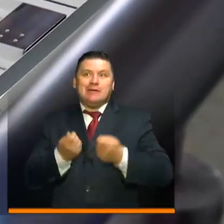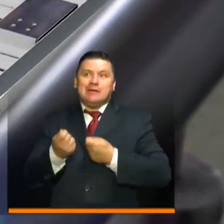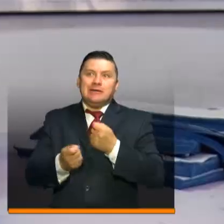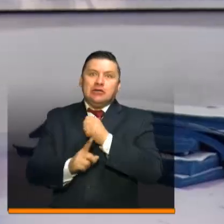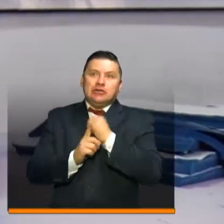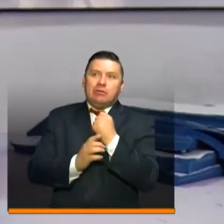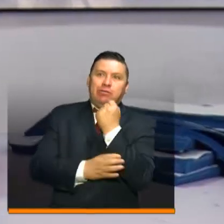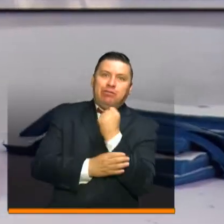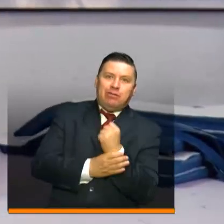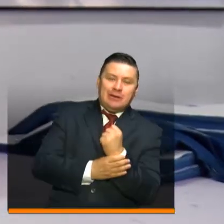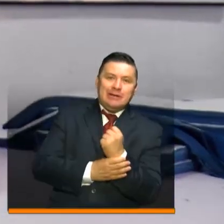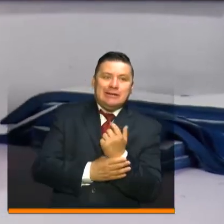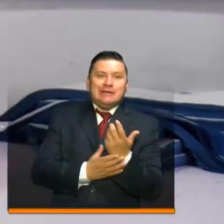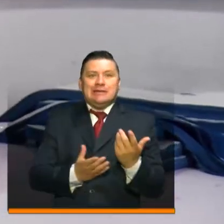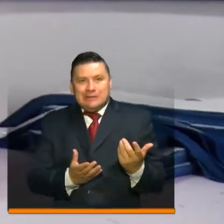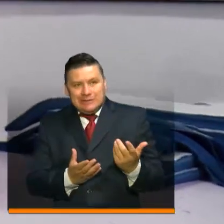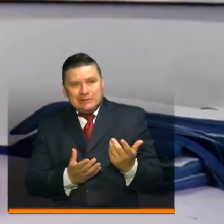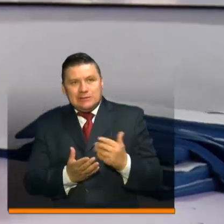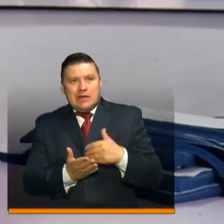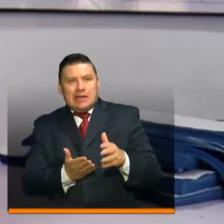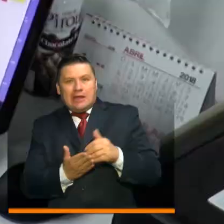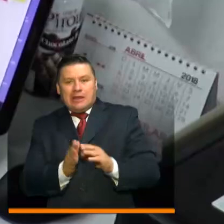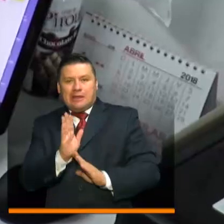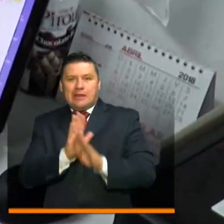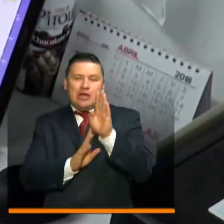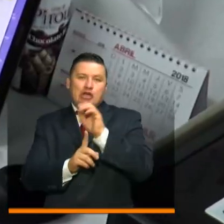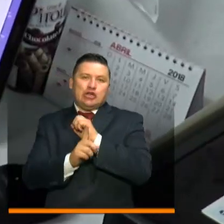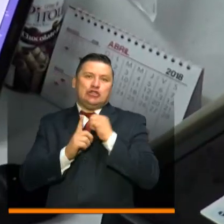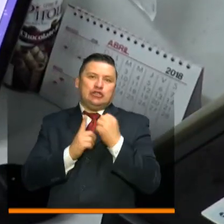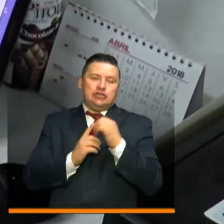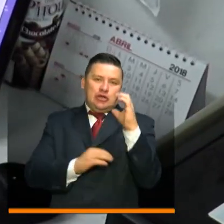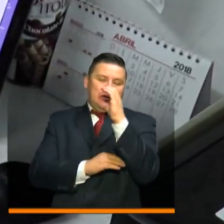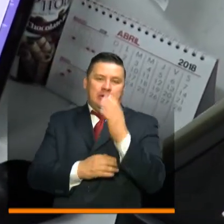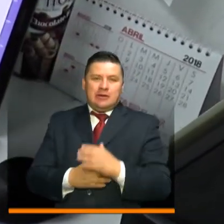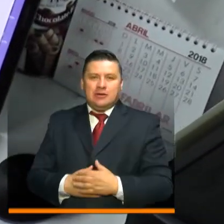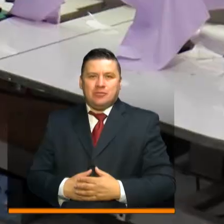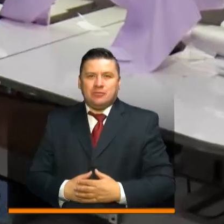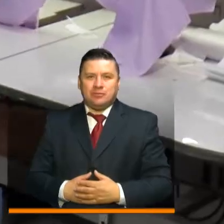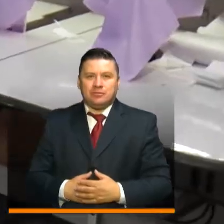costos sociales y traen también otros costos de desarrollo social para el país.